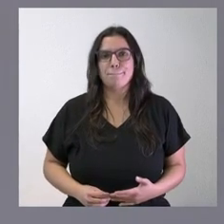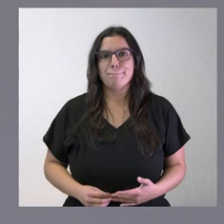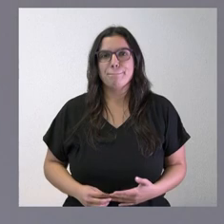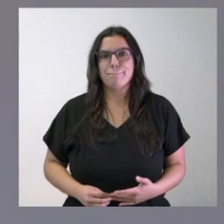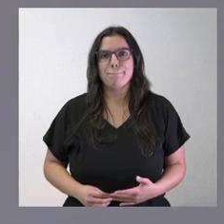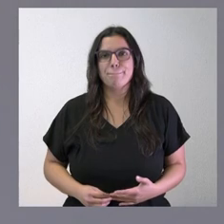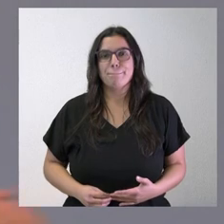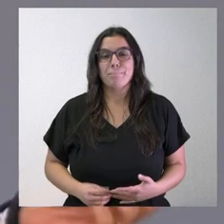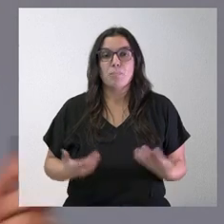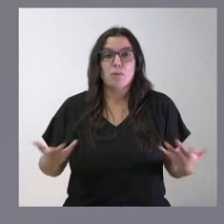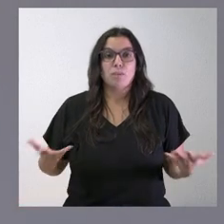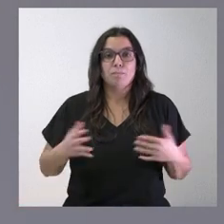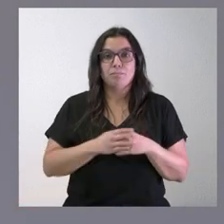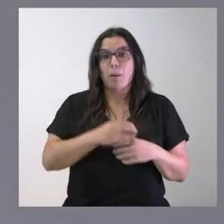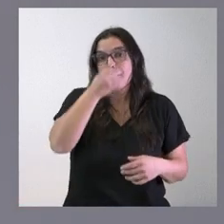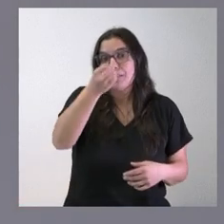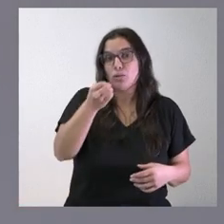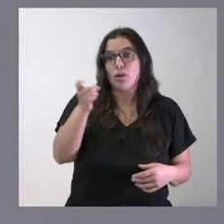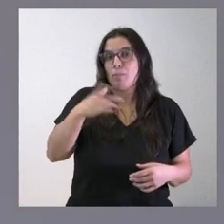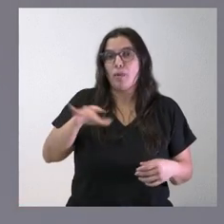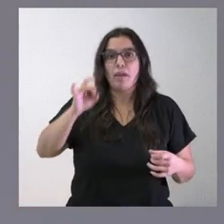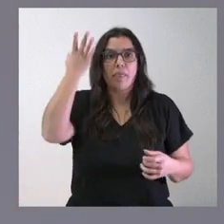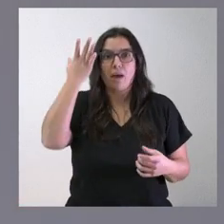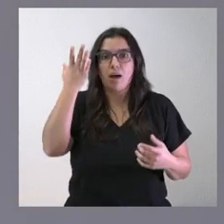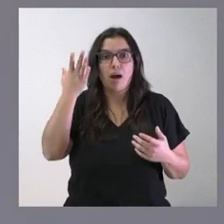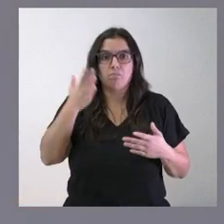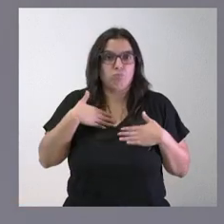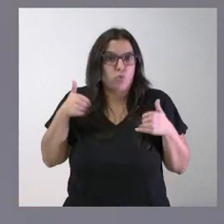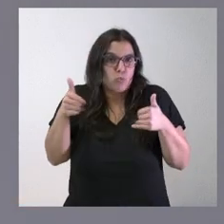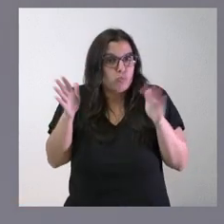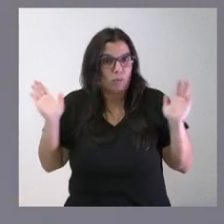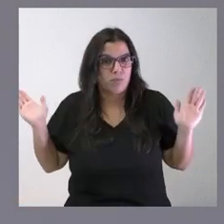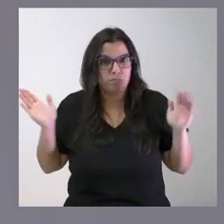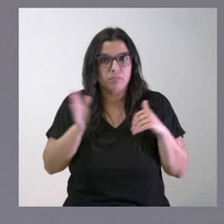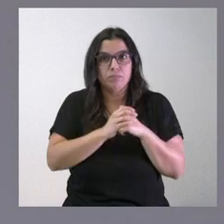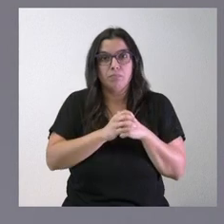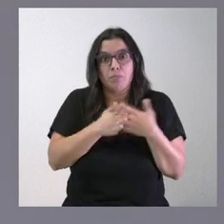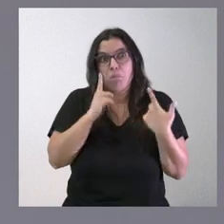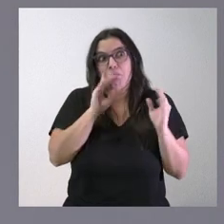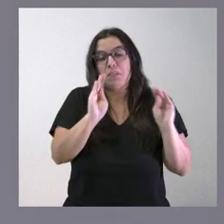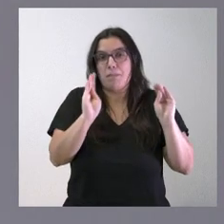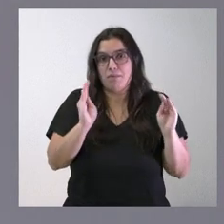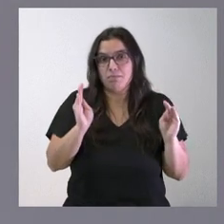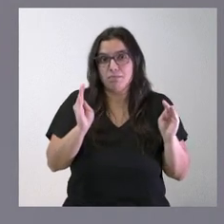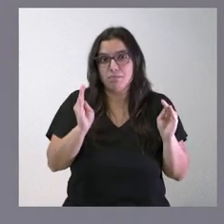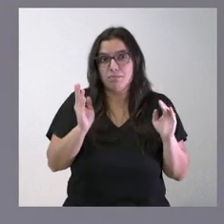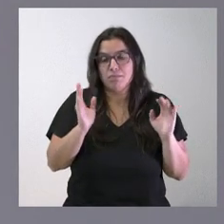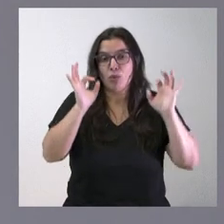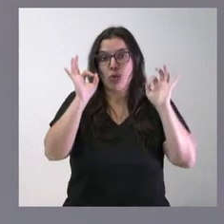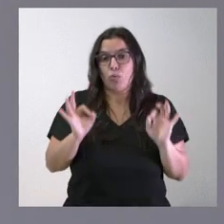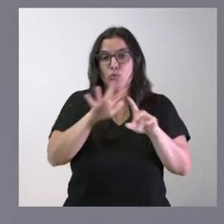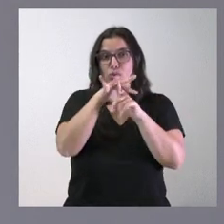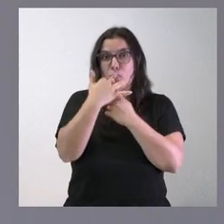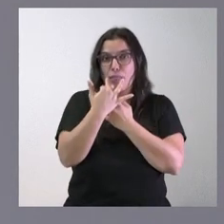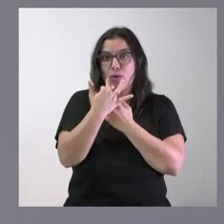Bueno, el PSOE puede tomar la iniciativa que creo oportuno pero llama la atención que ante la situación que está